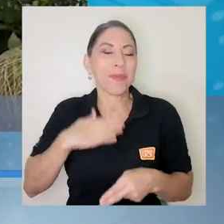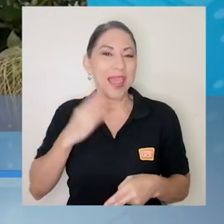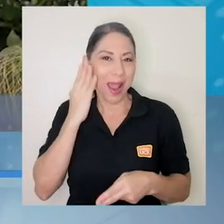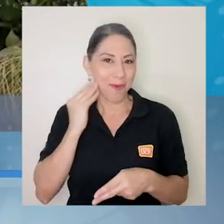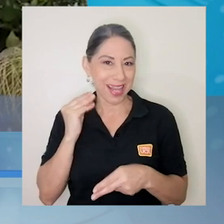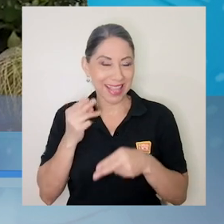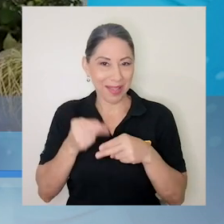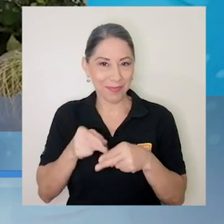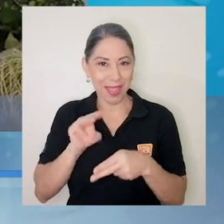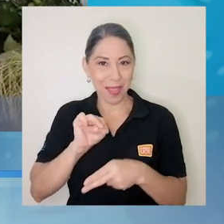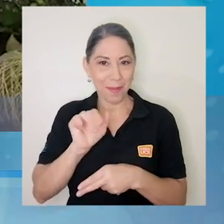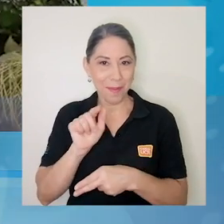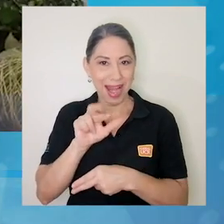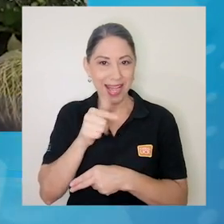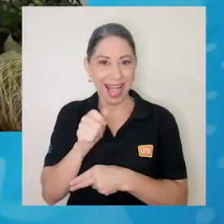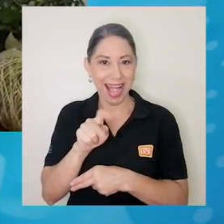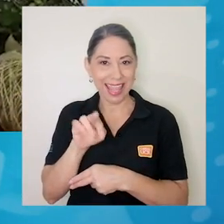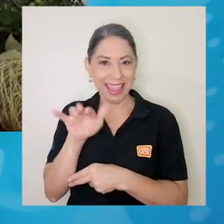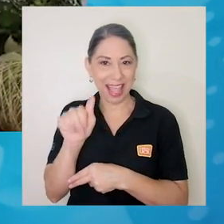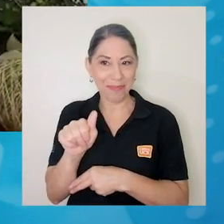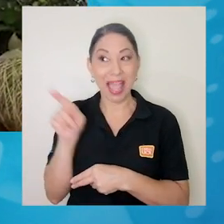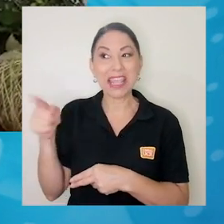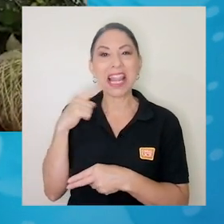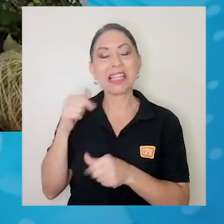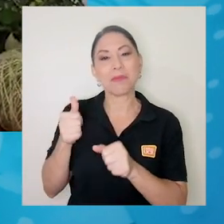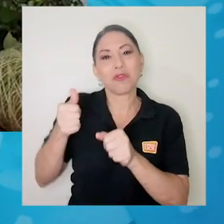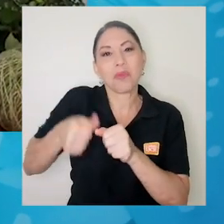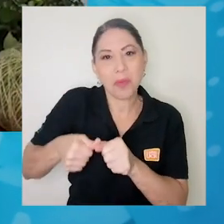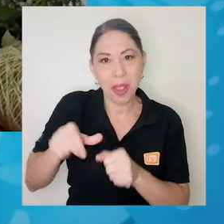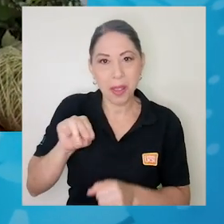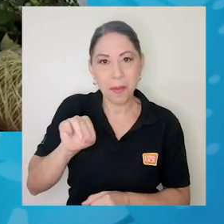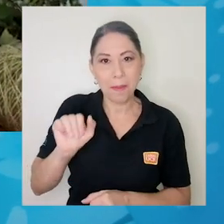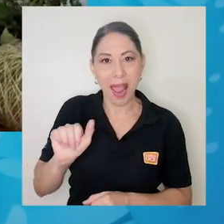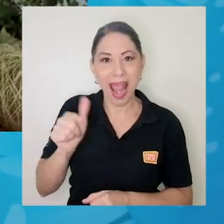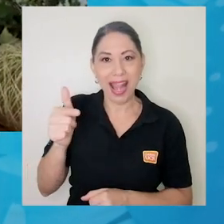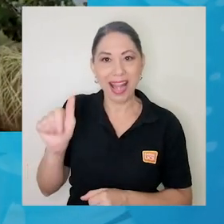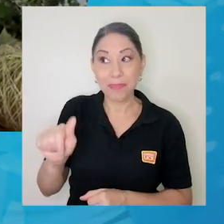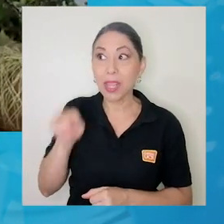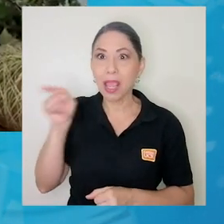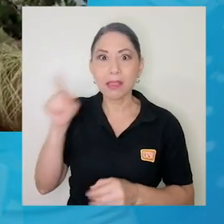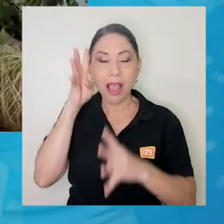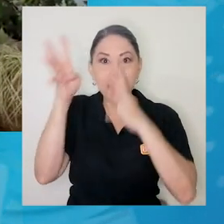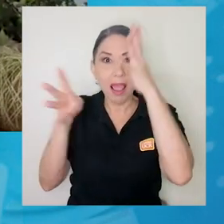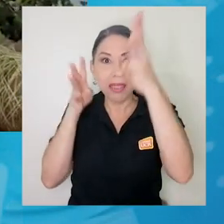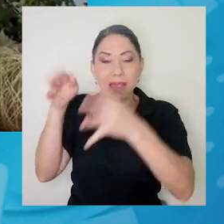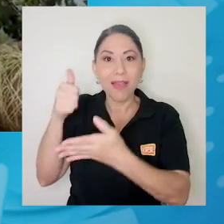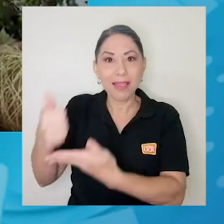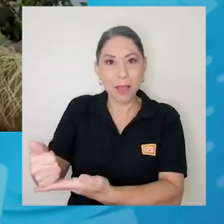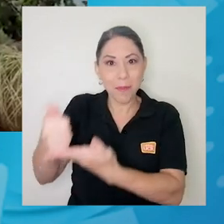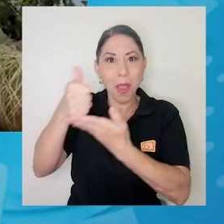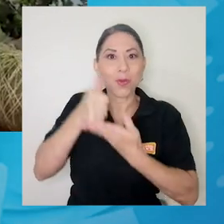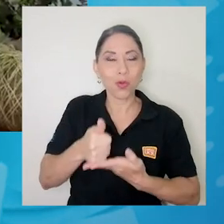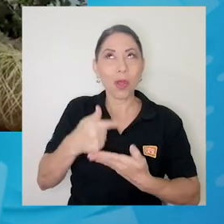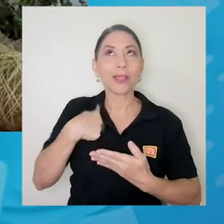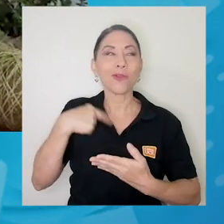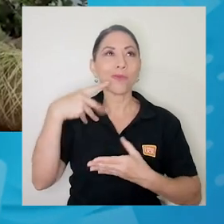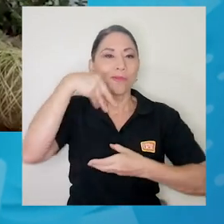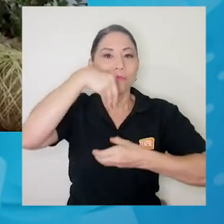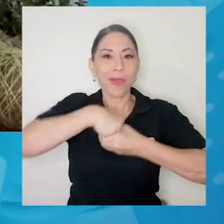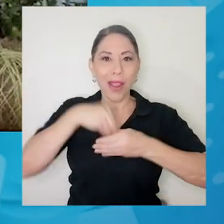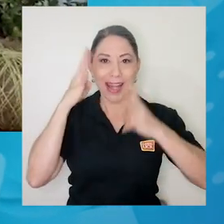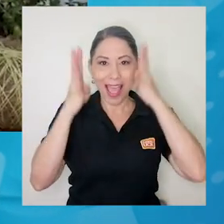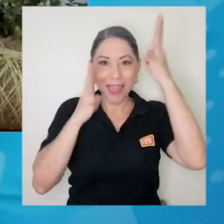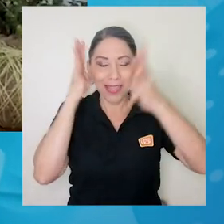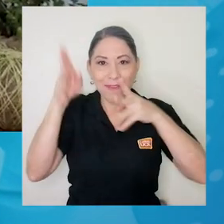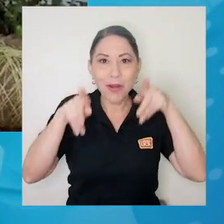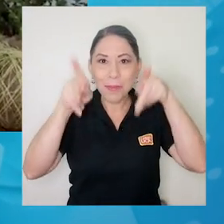Maga. Ella era una persona sumamente creativa y fue ella quien me ayudó a mí a desarrollar mi parte creativa y a